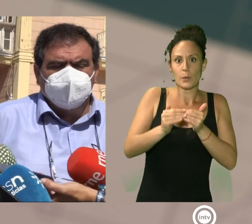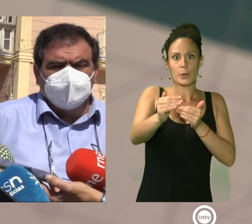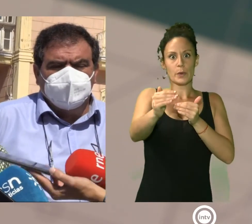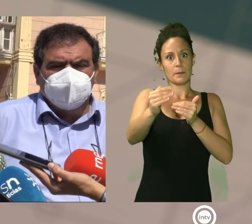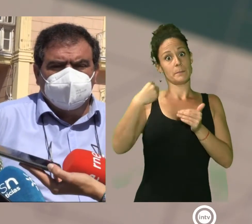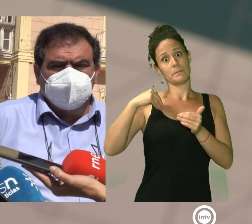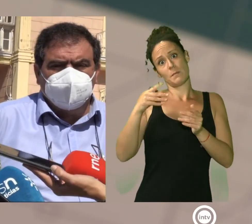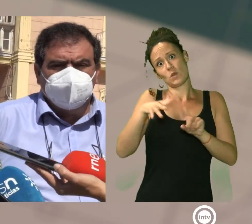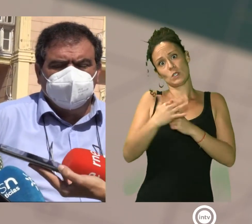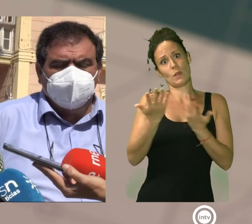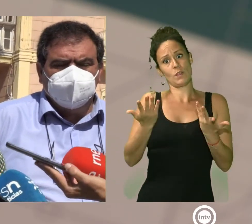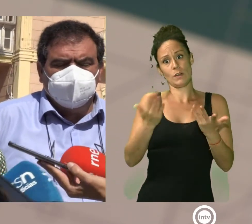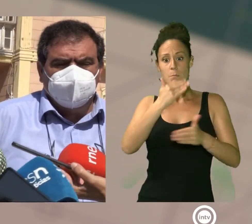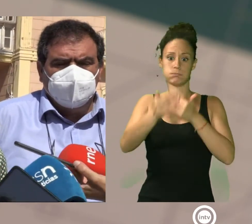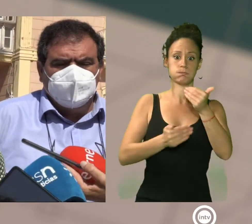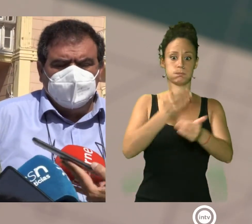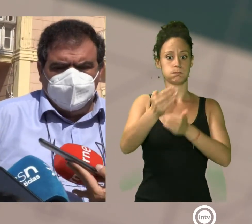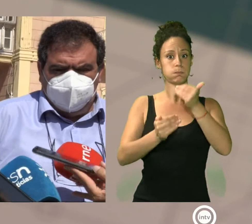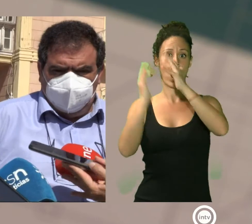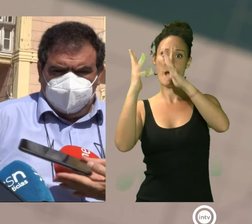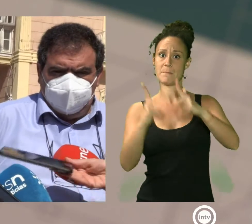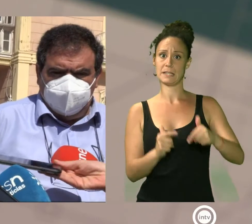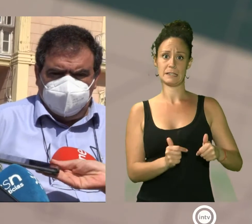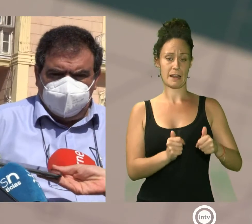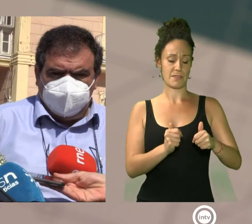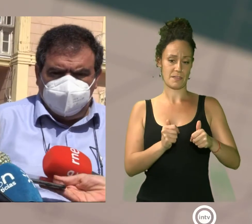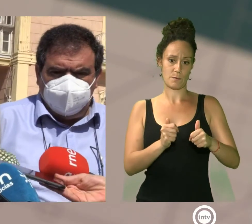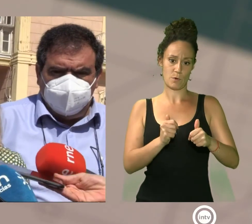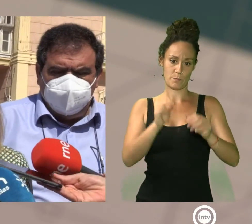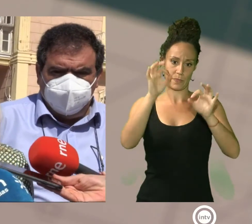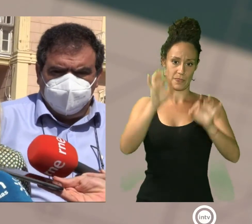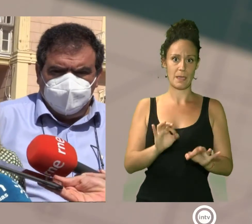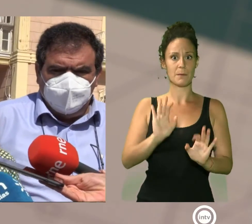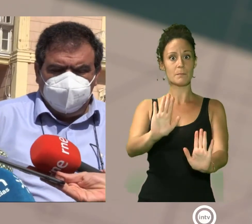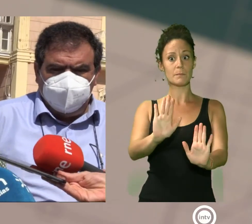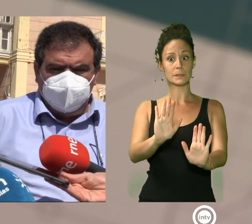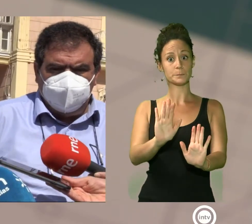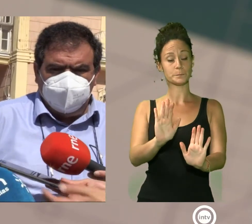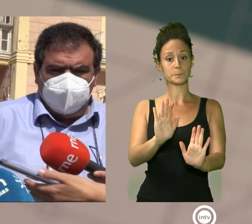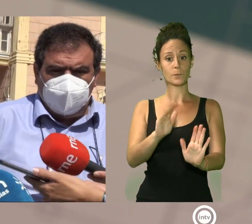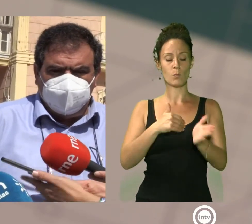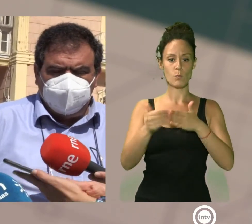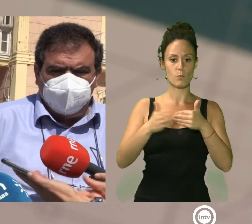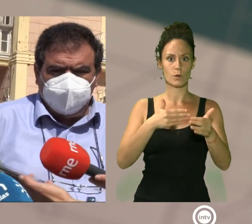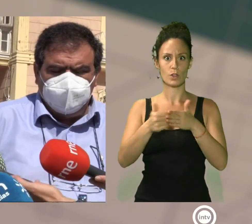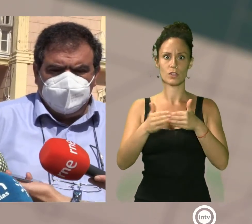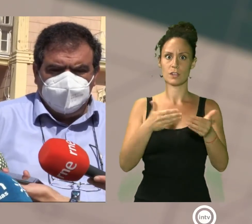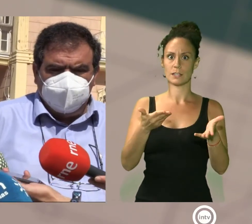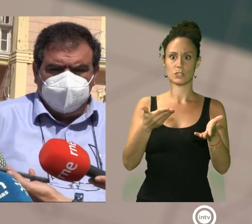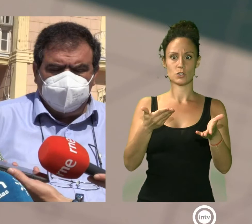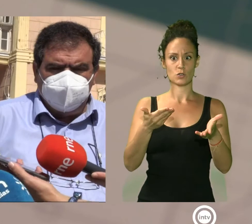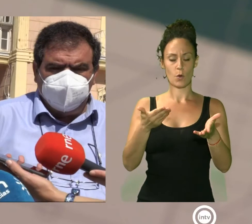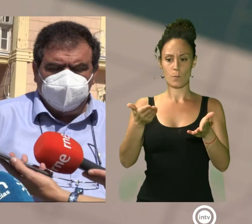administrativo que tienen que ir. Pero lo que está claro es que hay un proceso de desmantelamiento, habrá un proceso de desmantelamiento de la central y luego nuevos